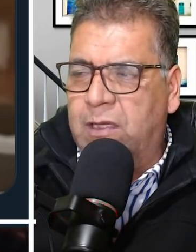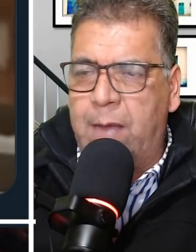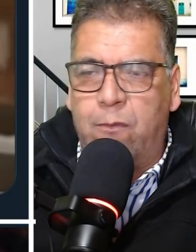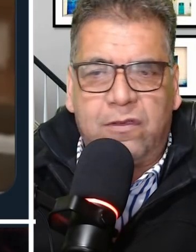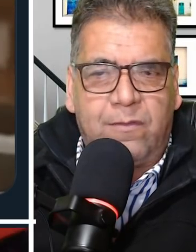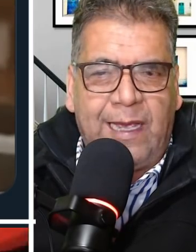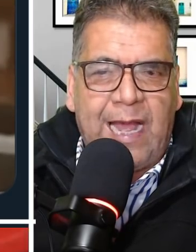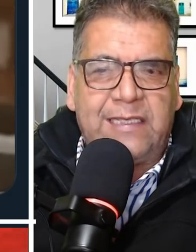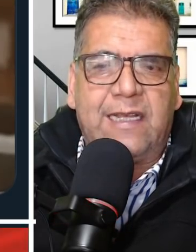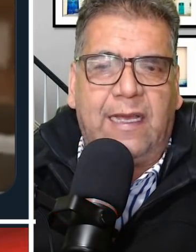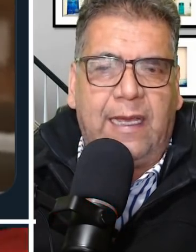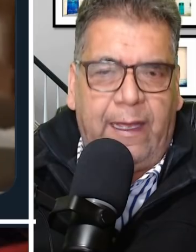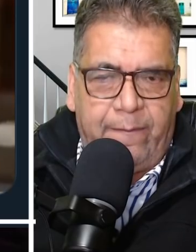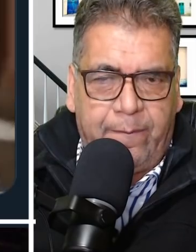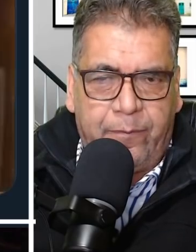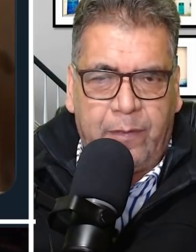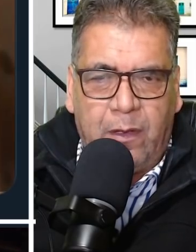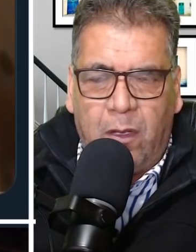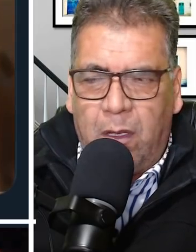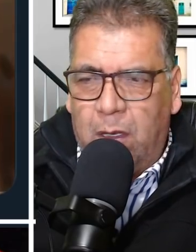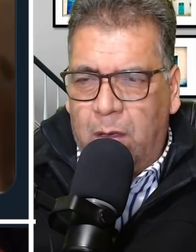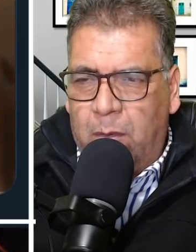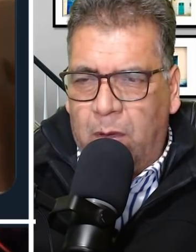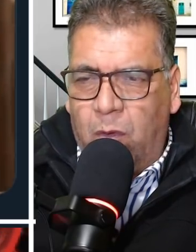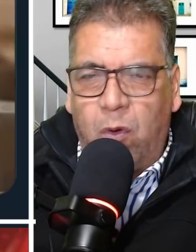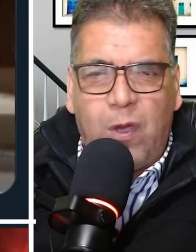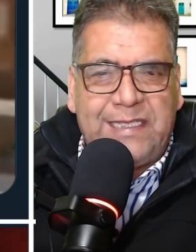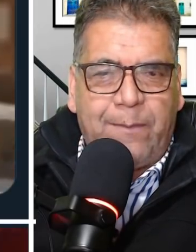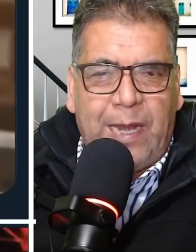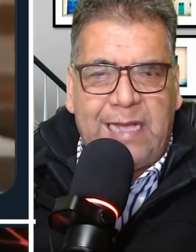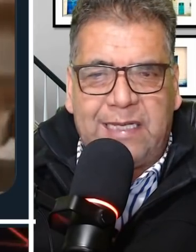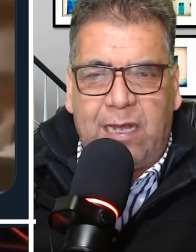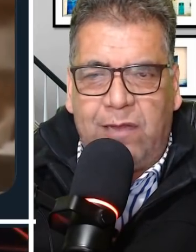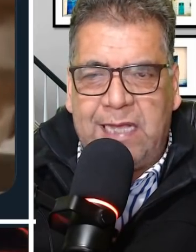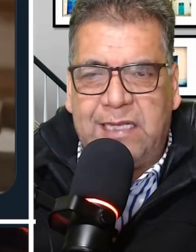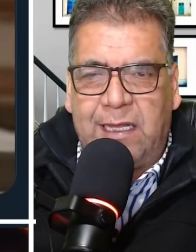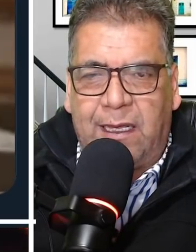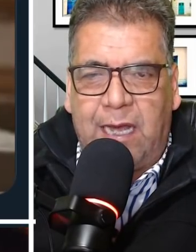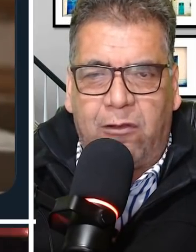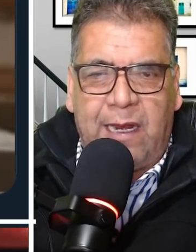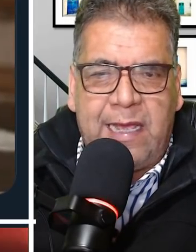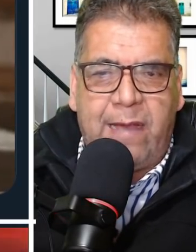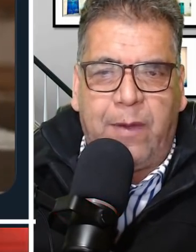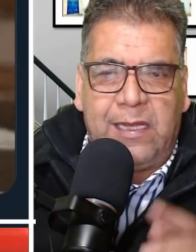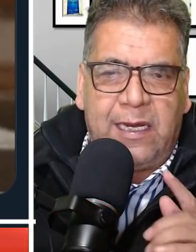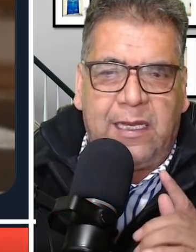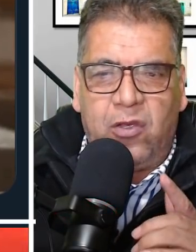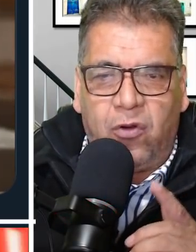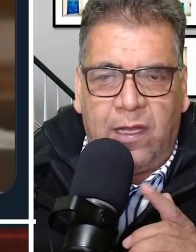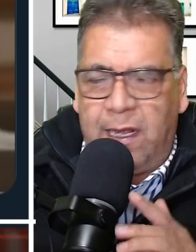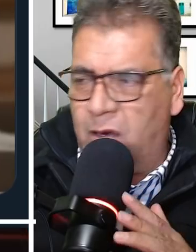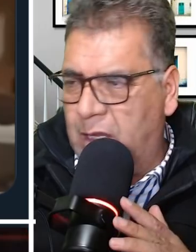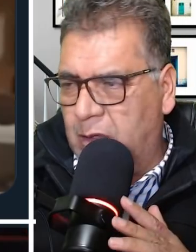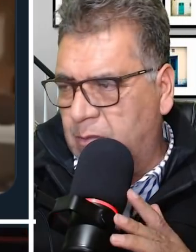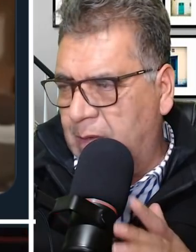preguntamos, ¿venganza de qué? Un juez aplaza la audiencia de Ricardo Anaya para el 31